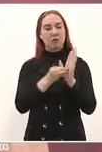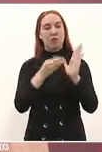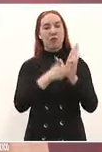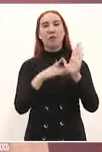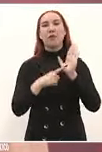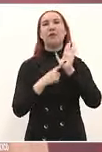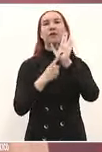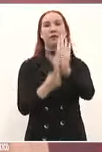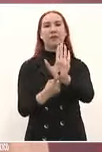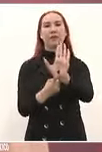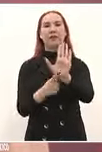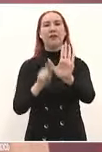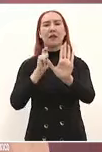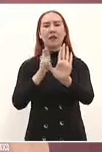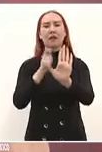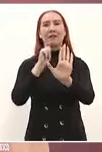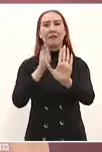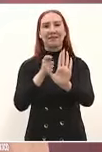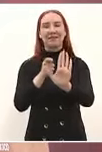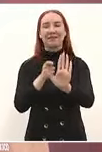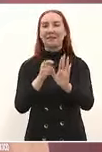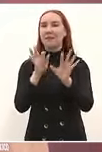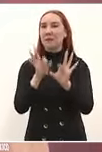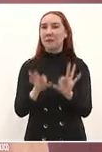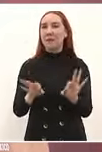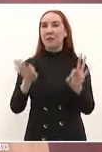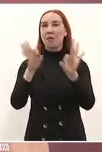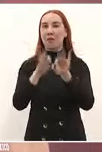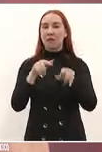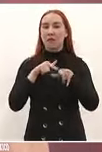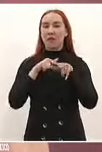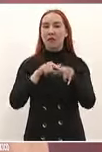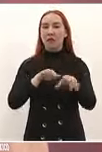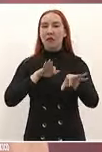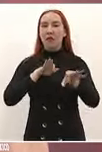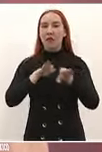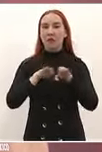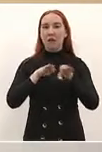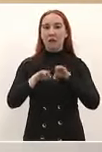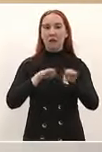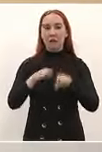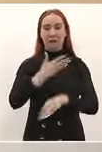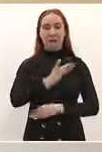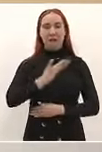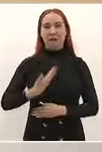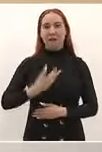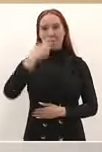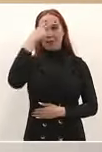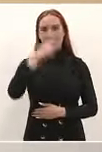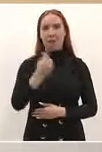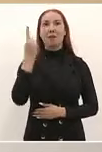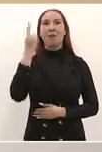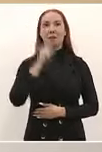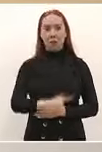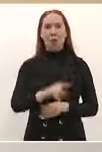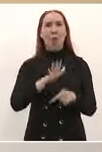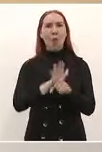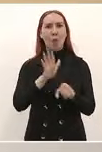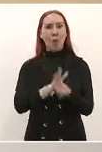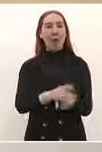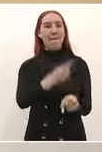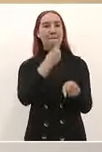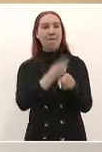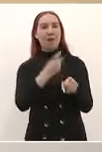si no trabajamos bajo la primisa del presidente de México. Primero los pobres en San Luis Potosí.